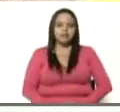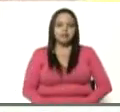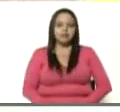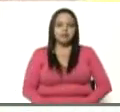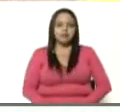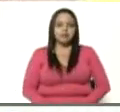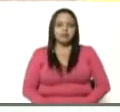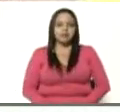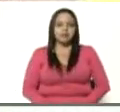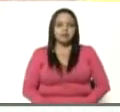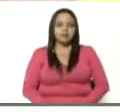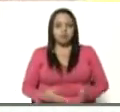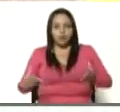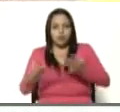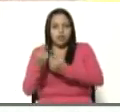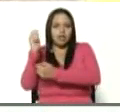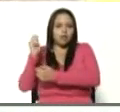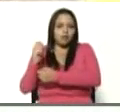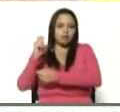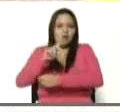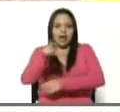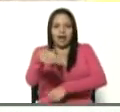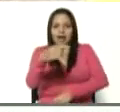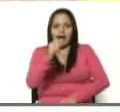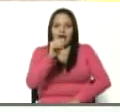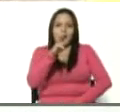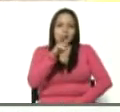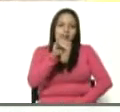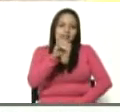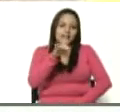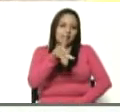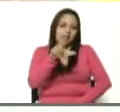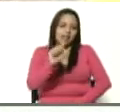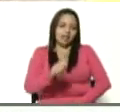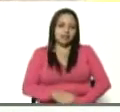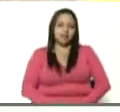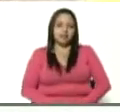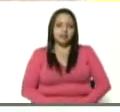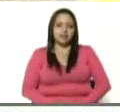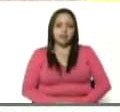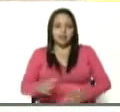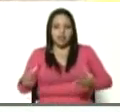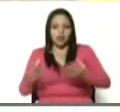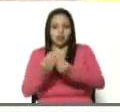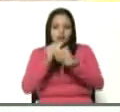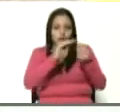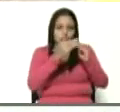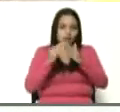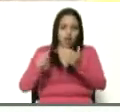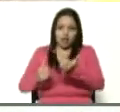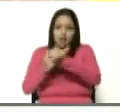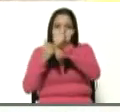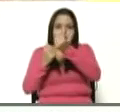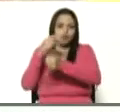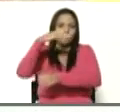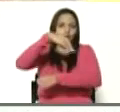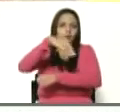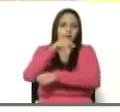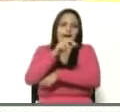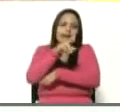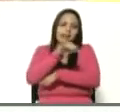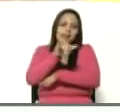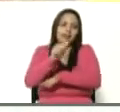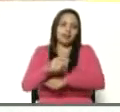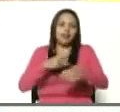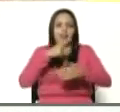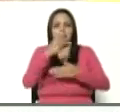con la diputada Gabriela Chacón y la comunera María, María Coyente, en